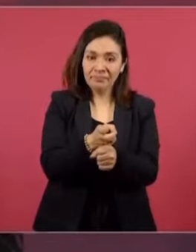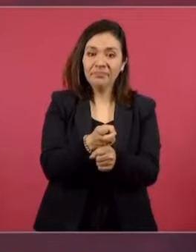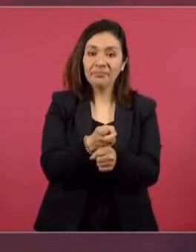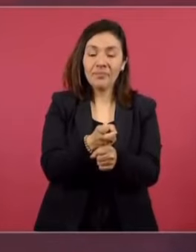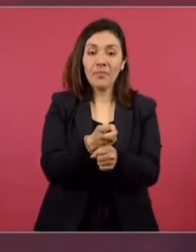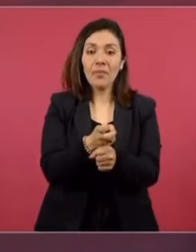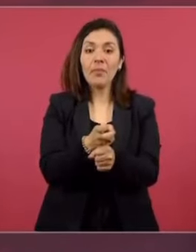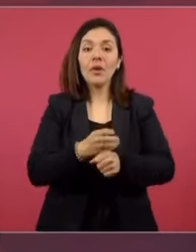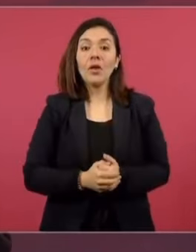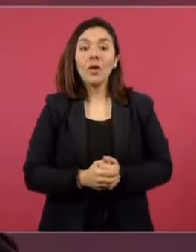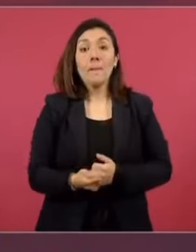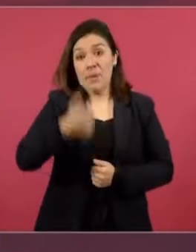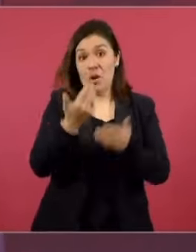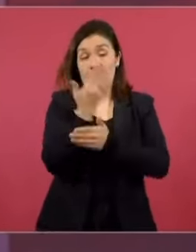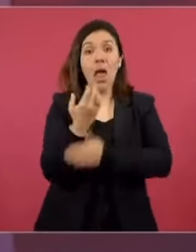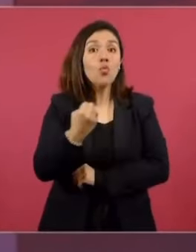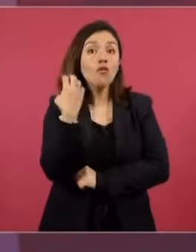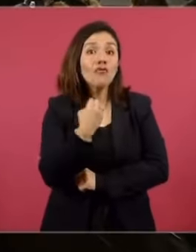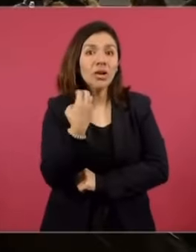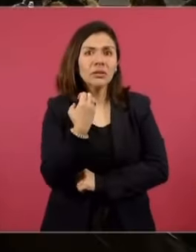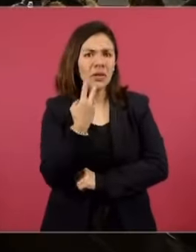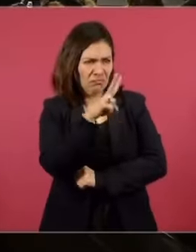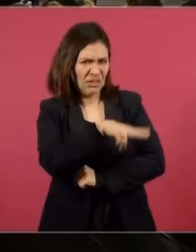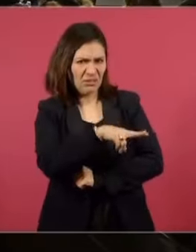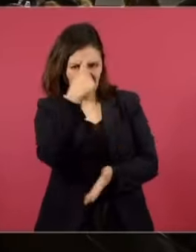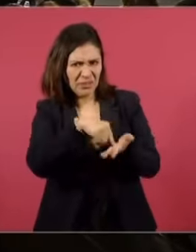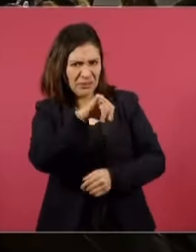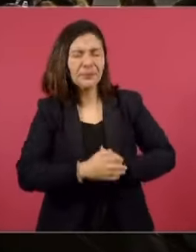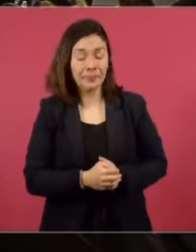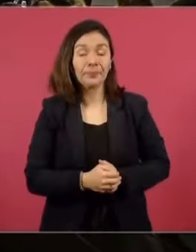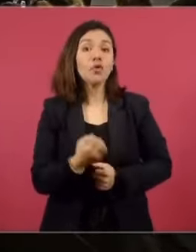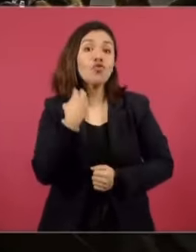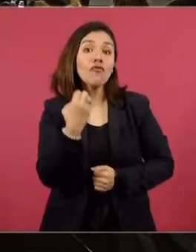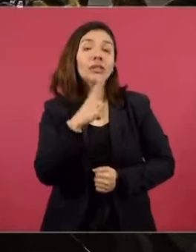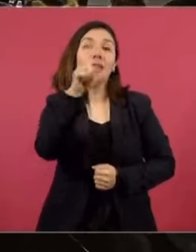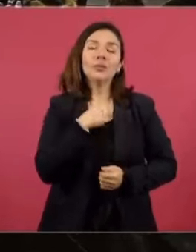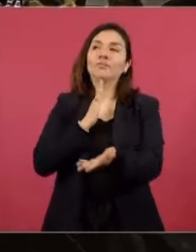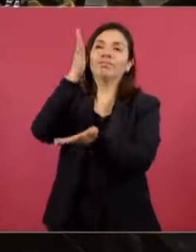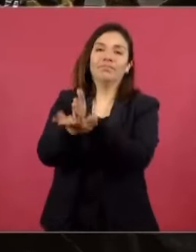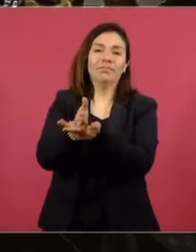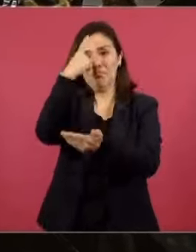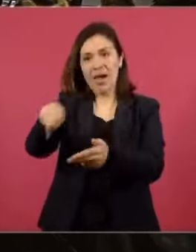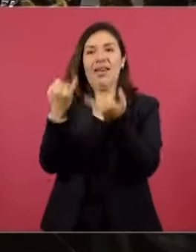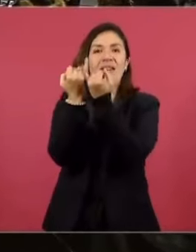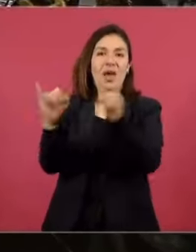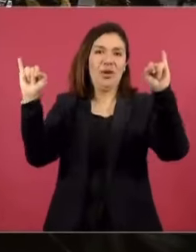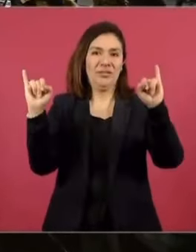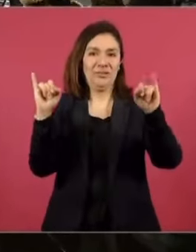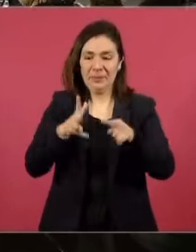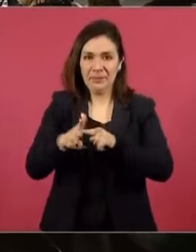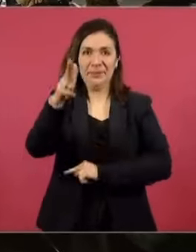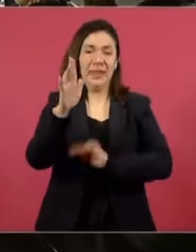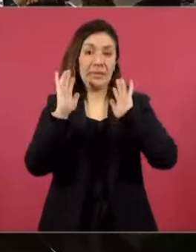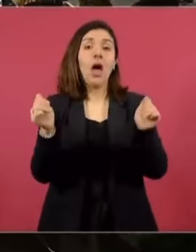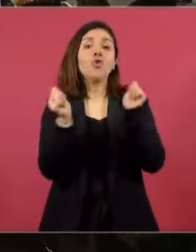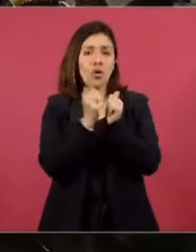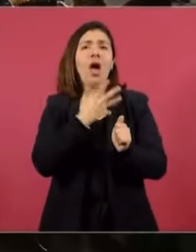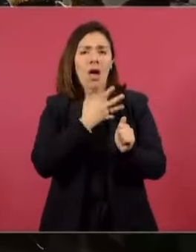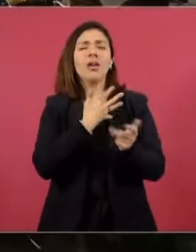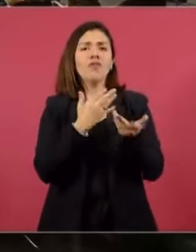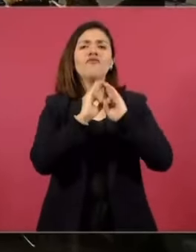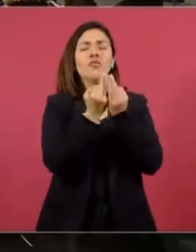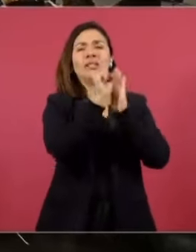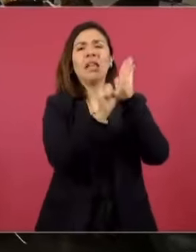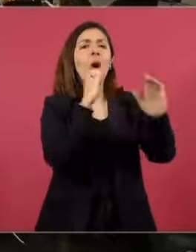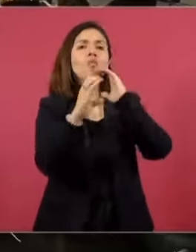después de la conferencia, así va a ser, ¿verdad Jesús? Vamos a ir a cortar el listón y se va a tener un sistema de comunicación